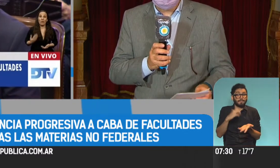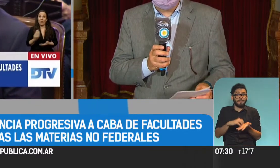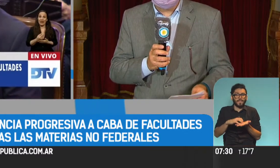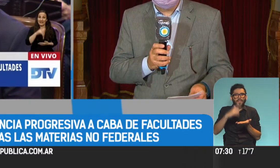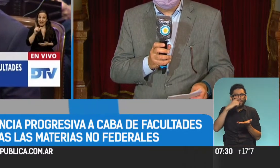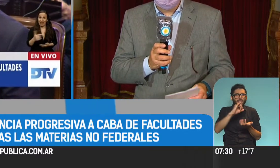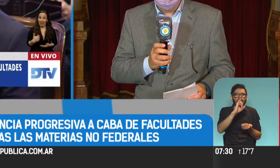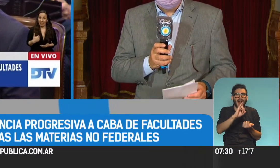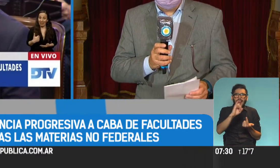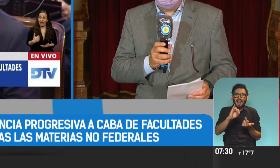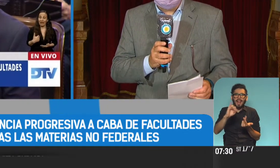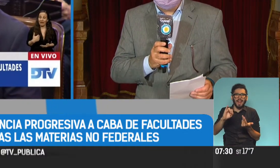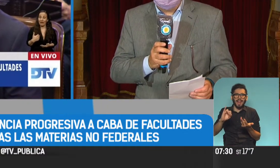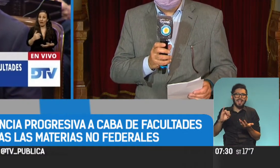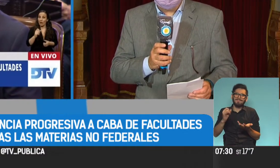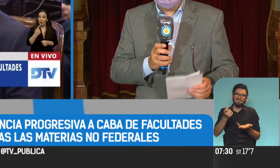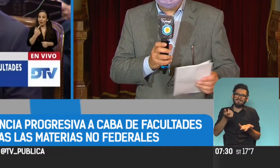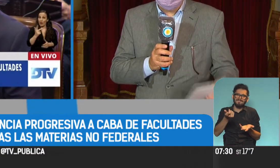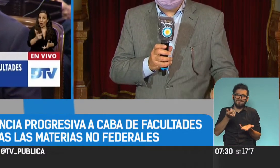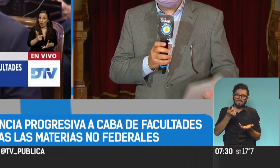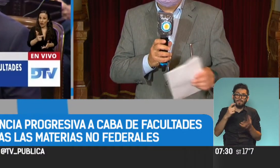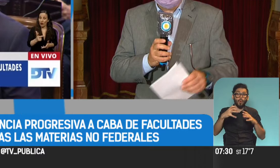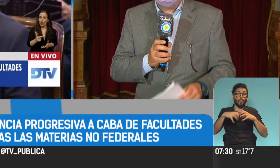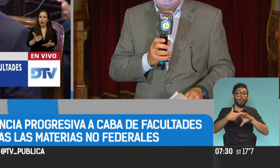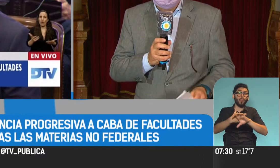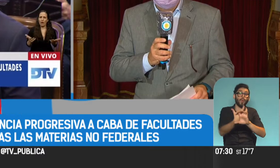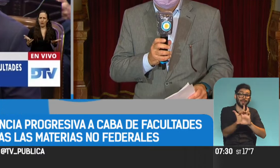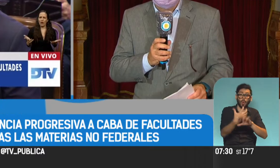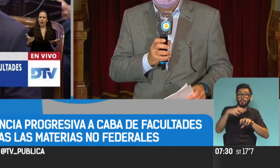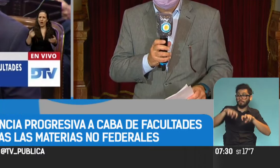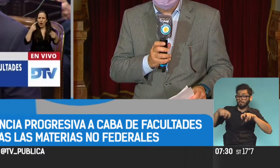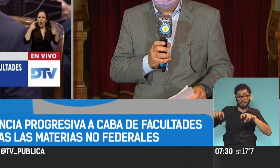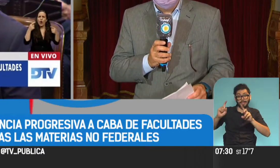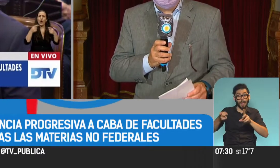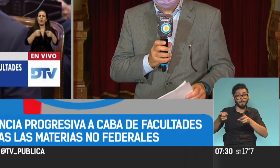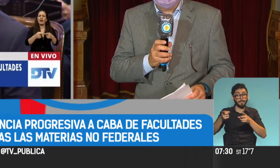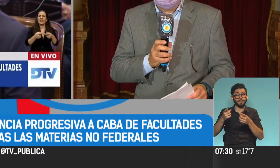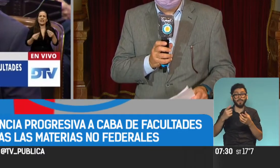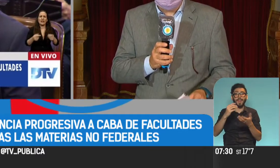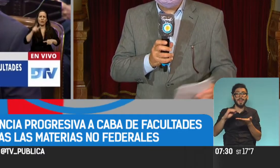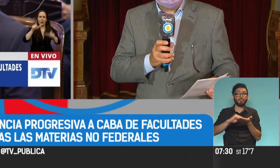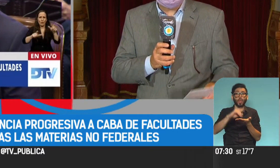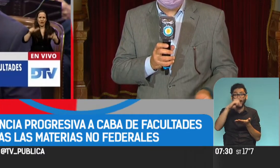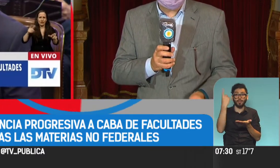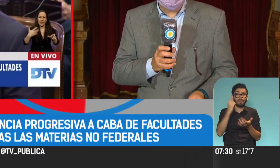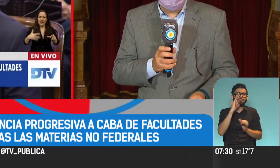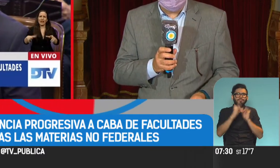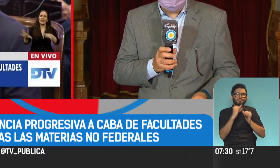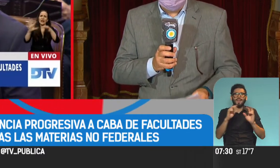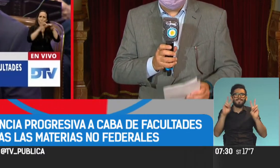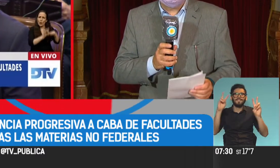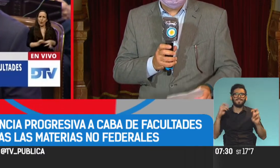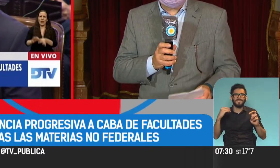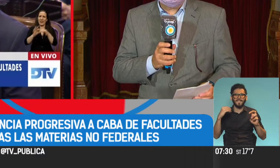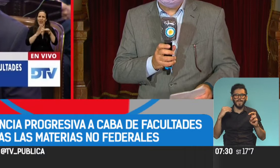discursos que se están dando de manera virtual y de manera presencial por parte de los diputados nacionales y que tiene que ver con